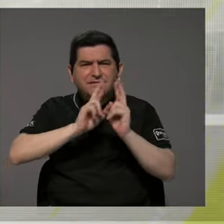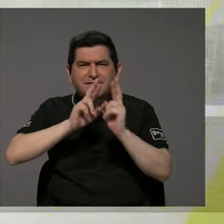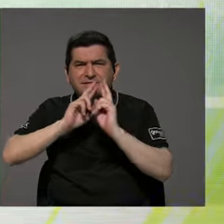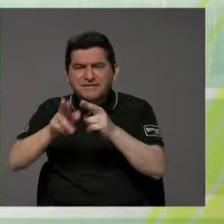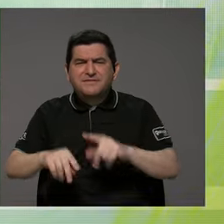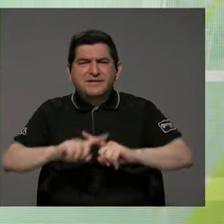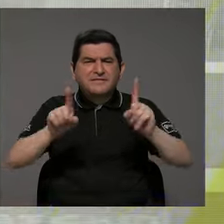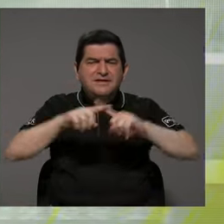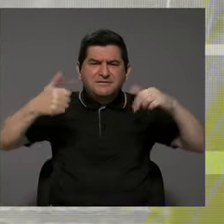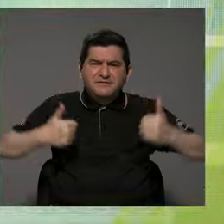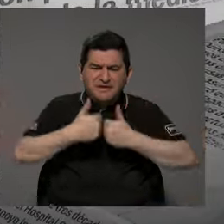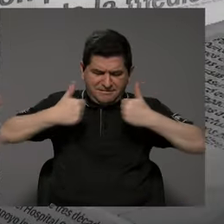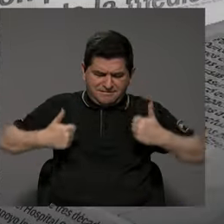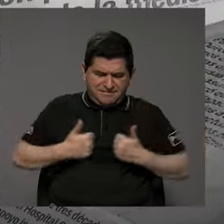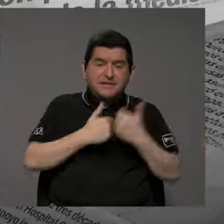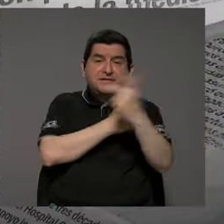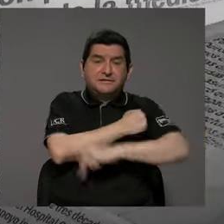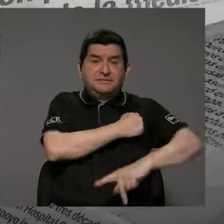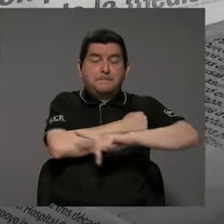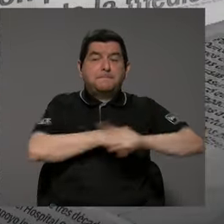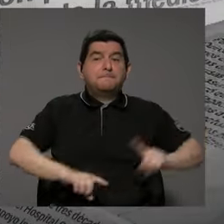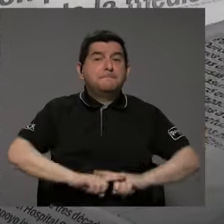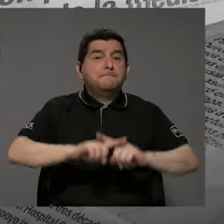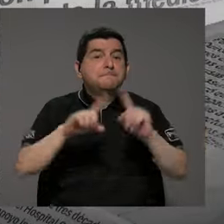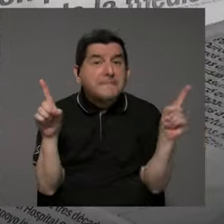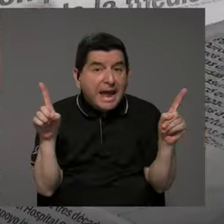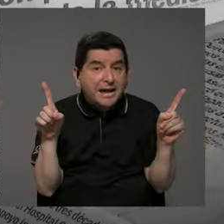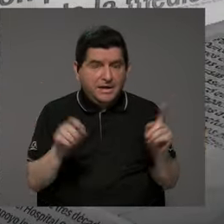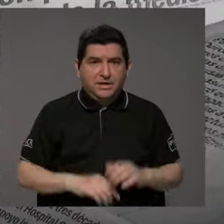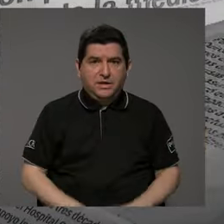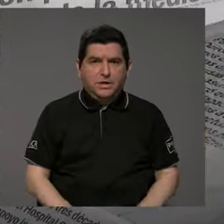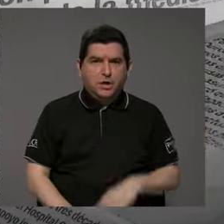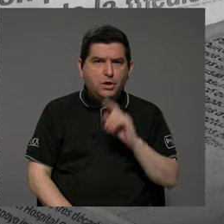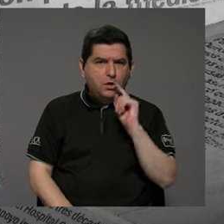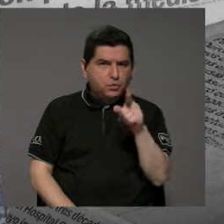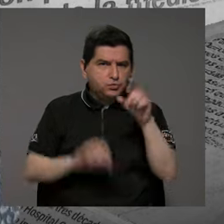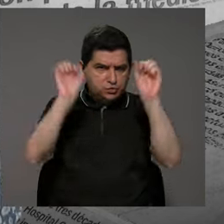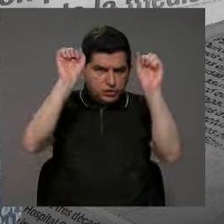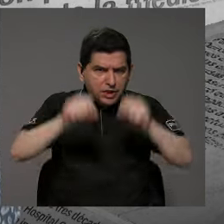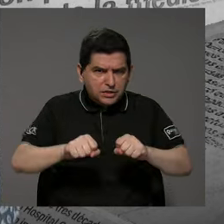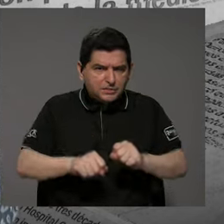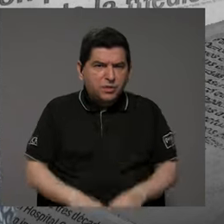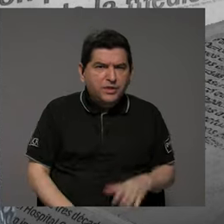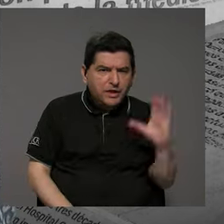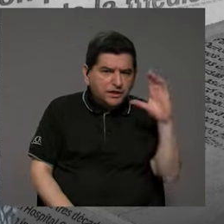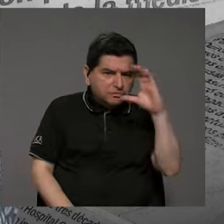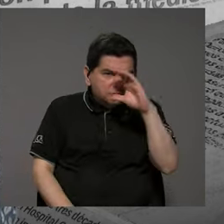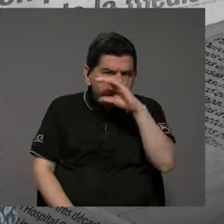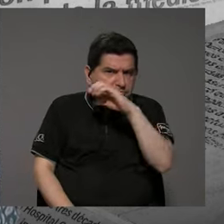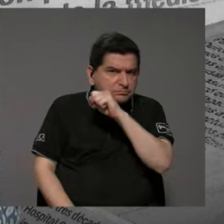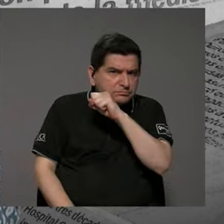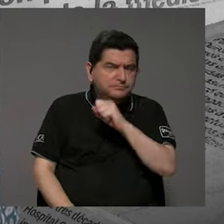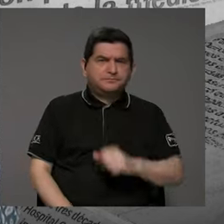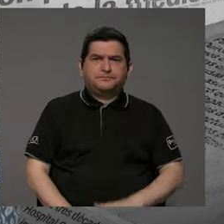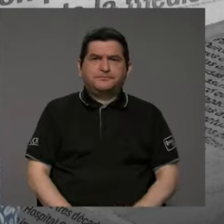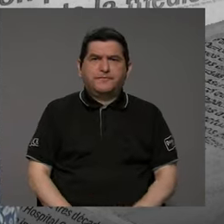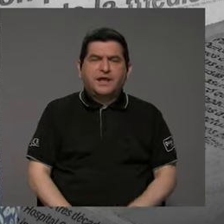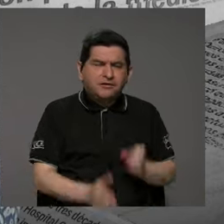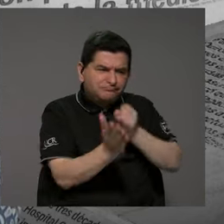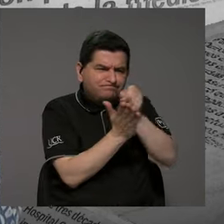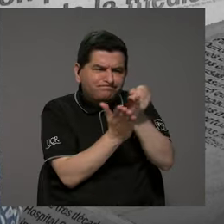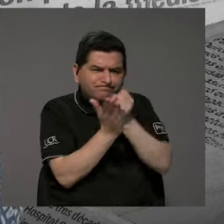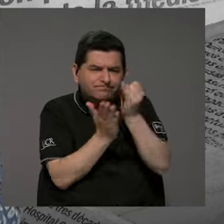muchos desafíos y retos para el país, pero dentro de lo que ustedes pudieron apreciar de las